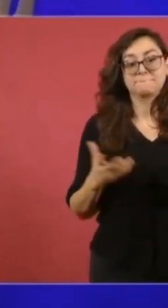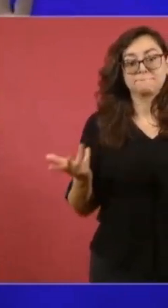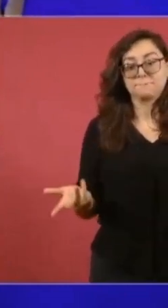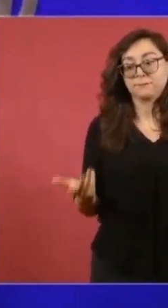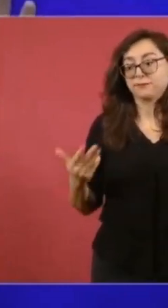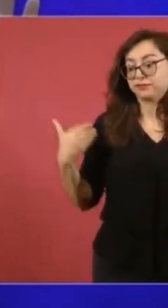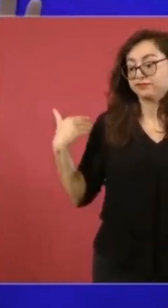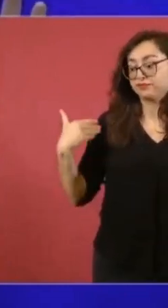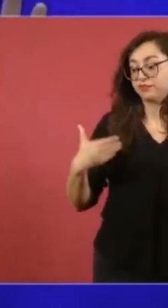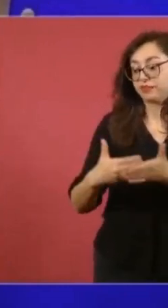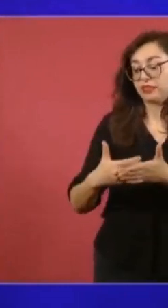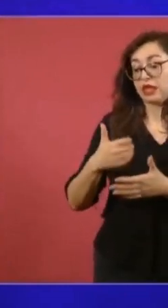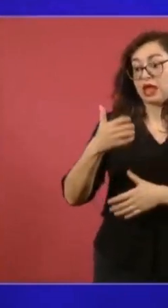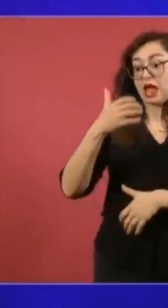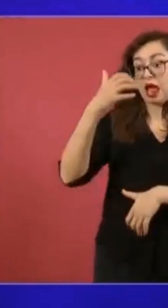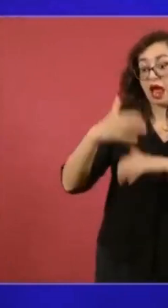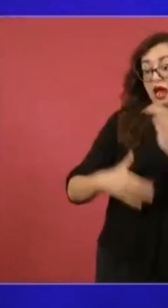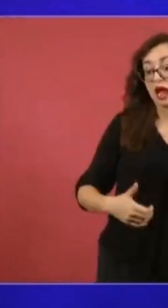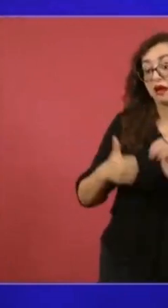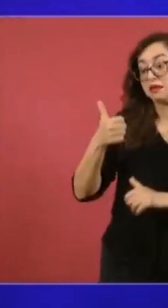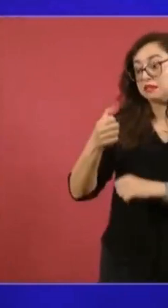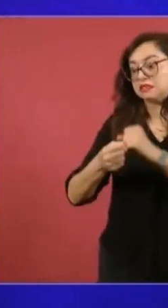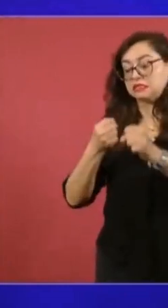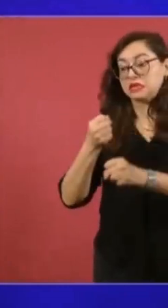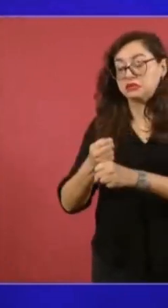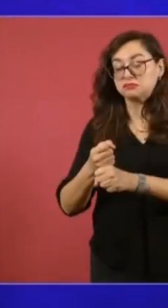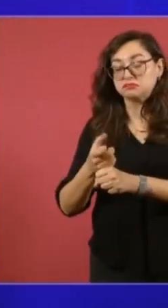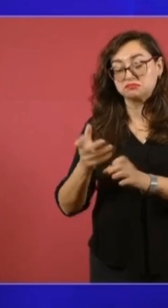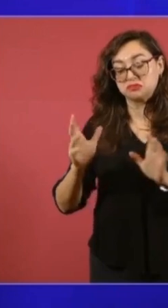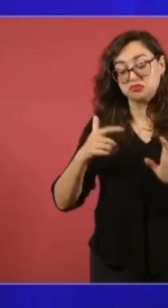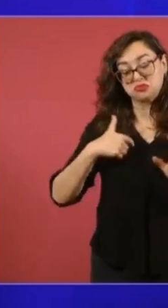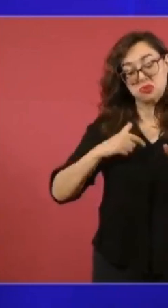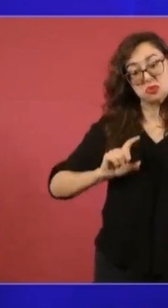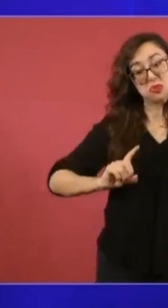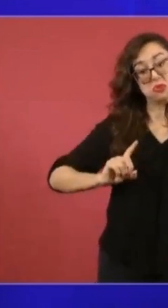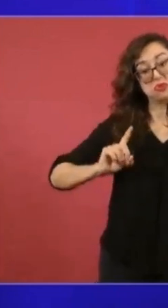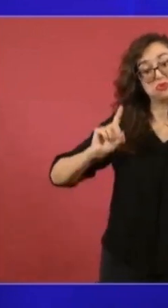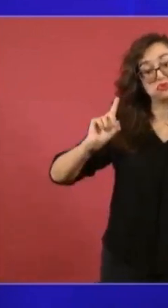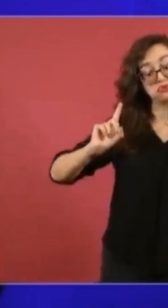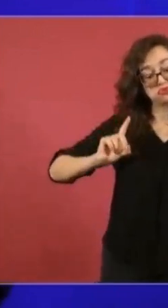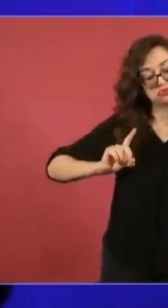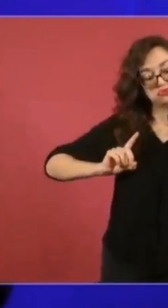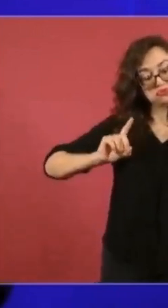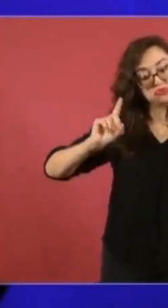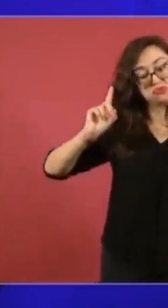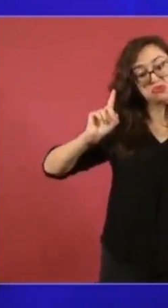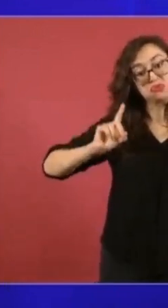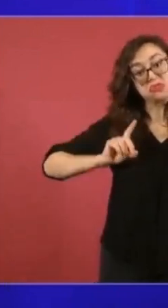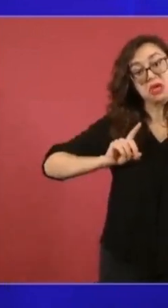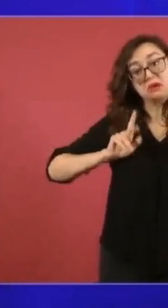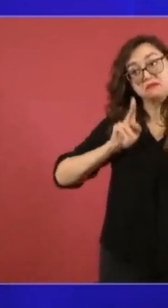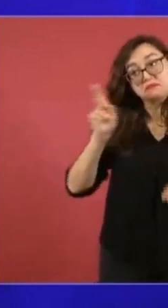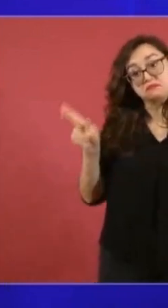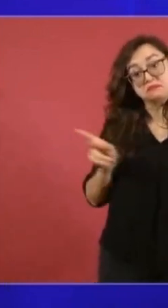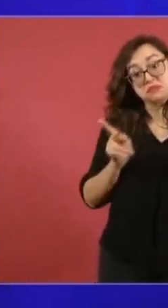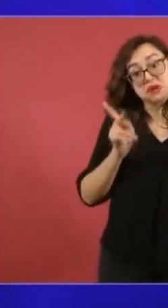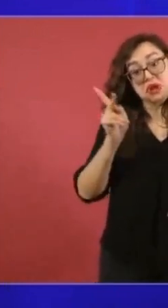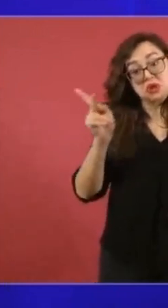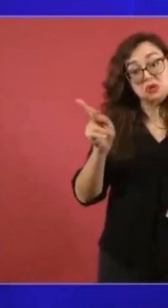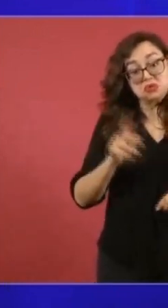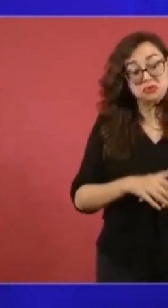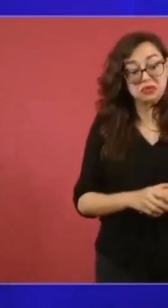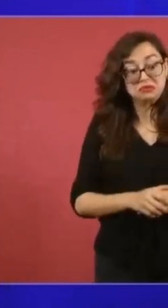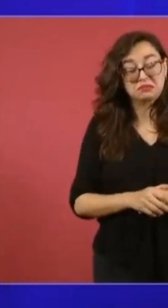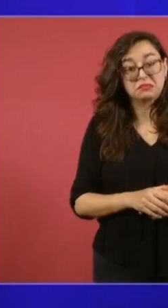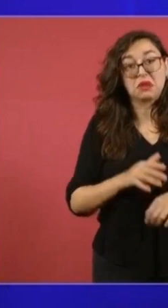yo me voy con la duda, porque sigo sin saber quién fue y por qué, pero con la duda, y se la dejo como pregunta, ¿a un amigo